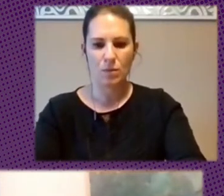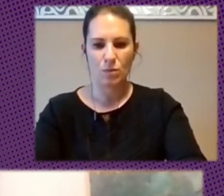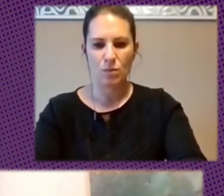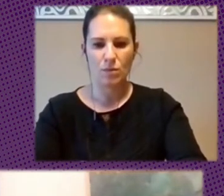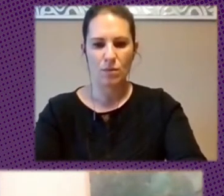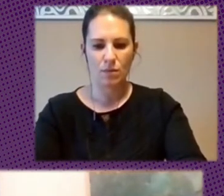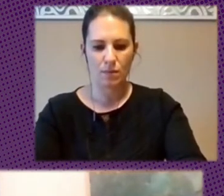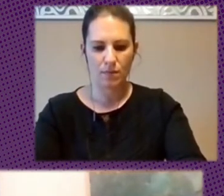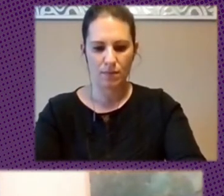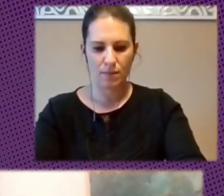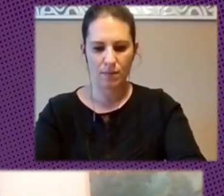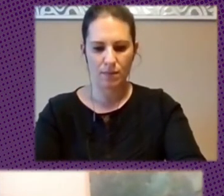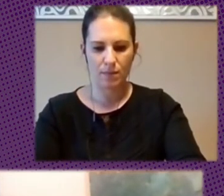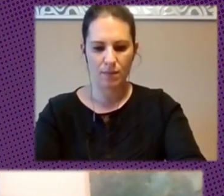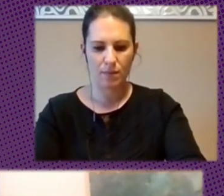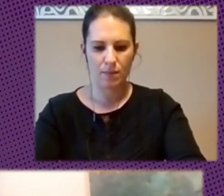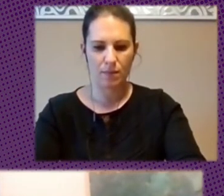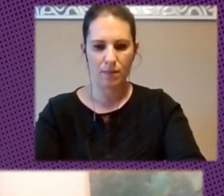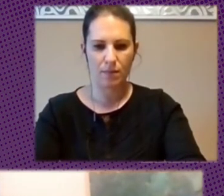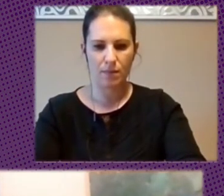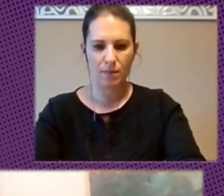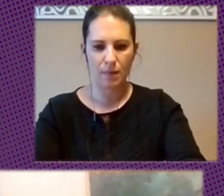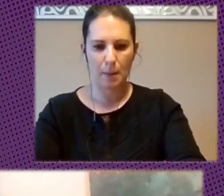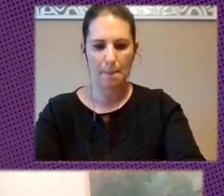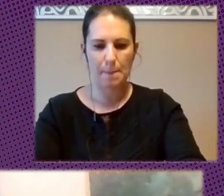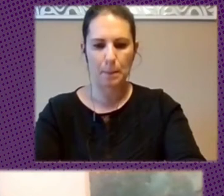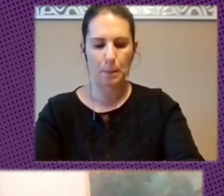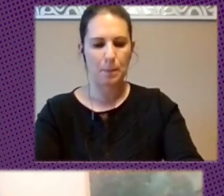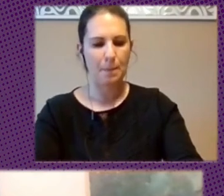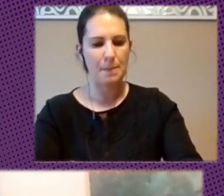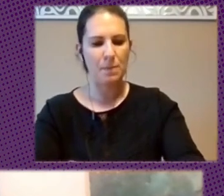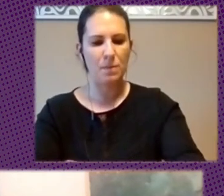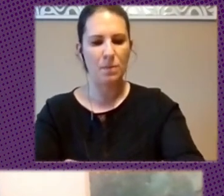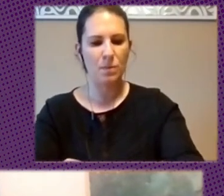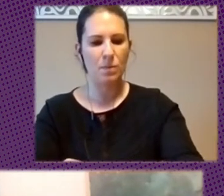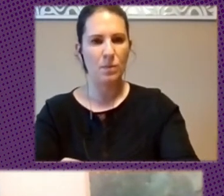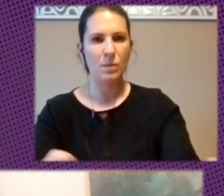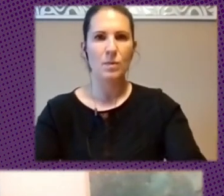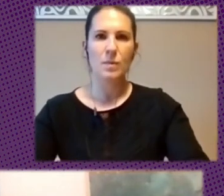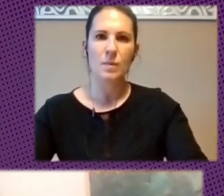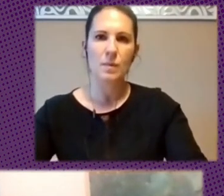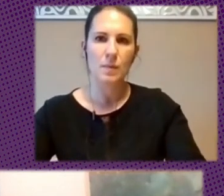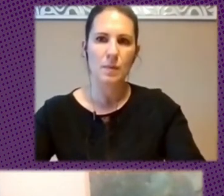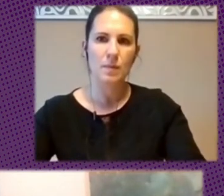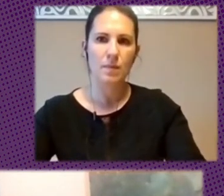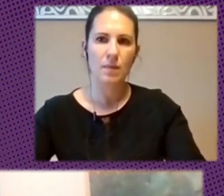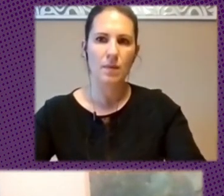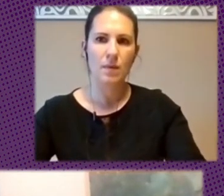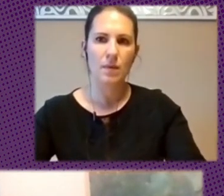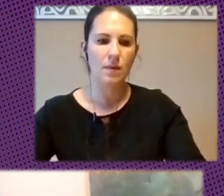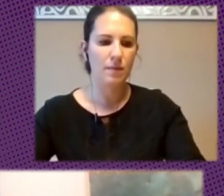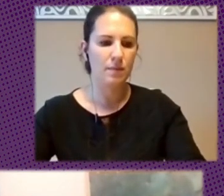Siempre Es Un Gusto Escucharte Estamos Hablando De La Solidaridad Internacional Pero